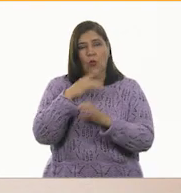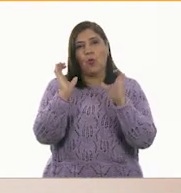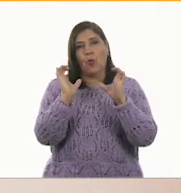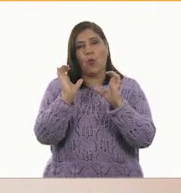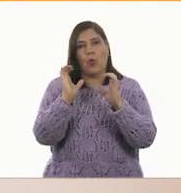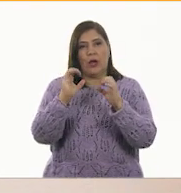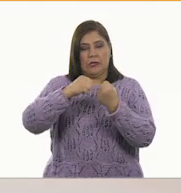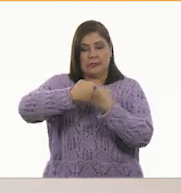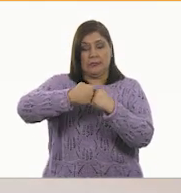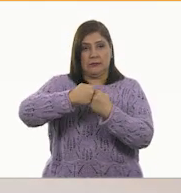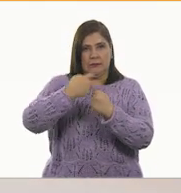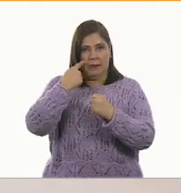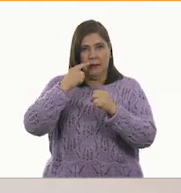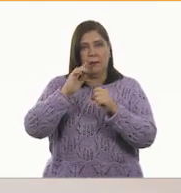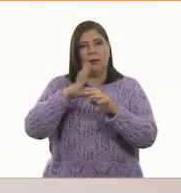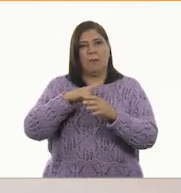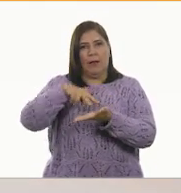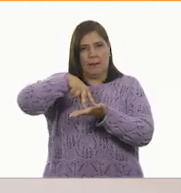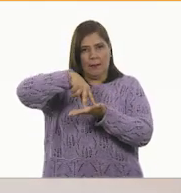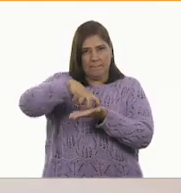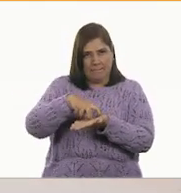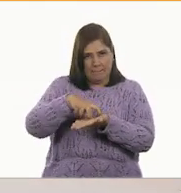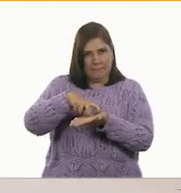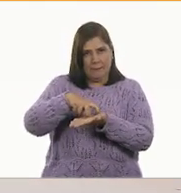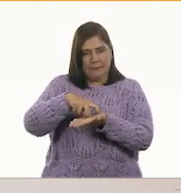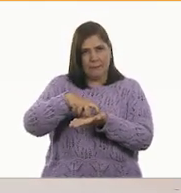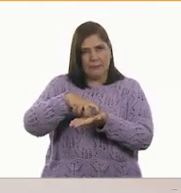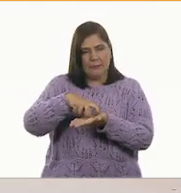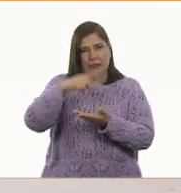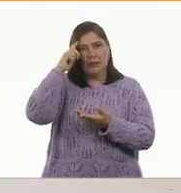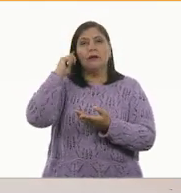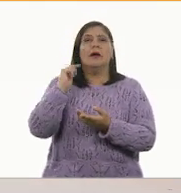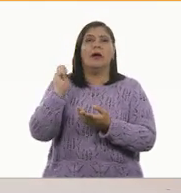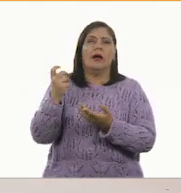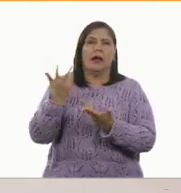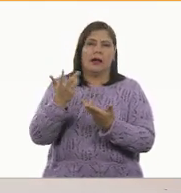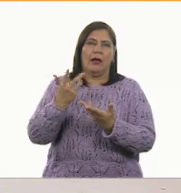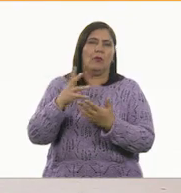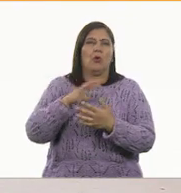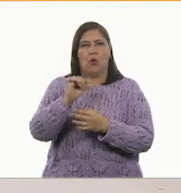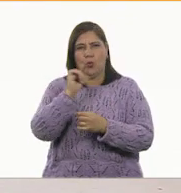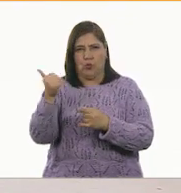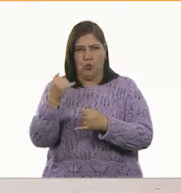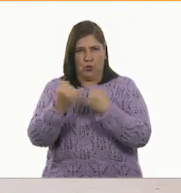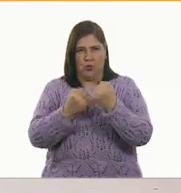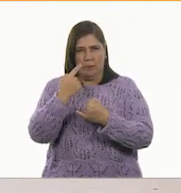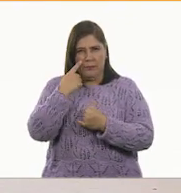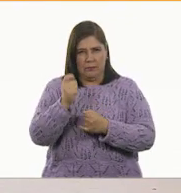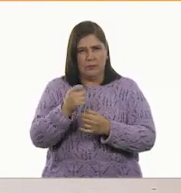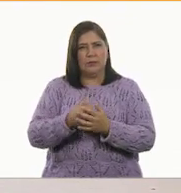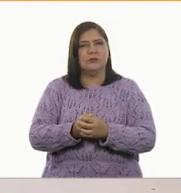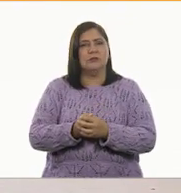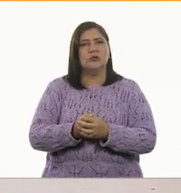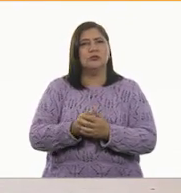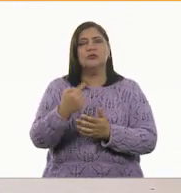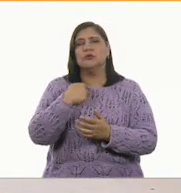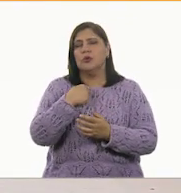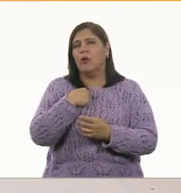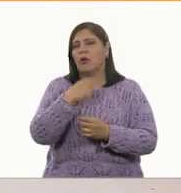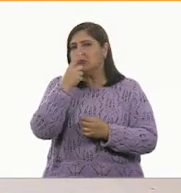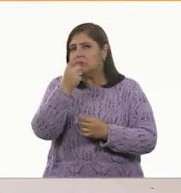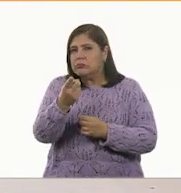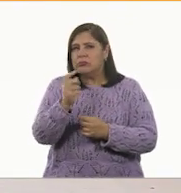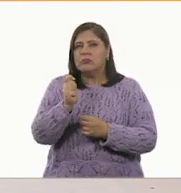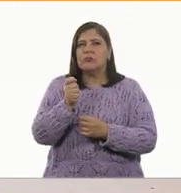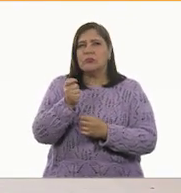nuestras rodillas y vamos a hacer el siguiente juego. ¿De acuerdo? Entonces, yo voy a decir una fortaleza